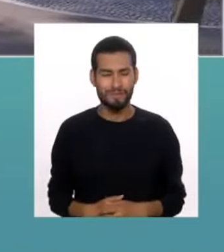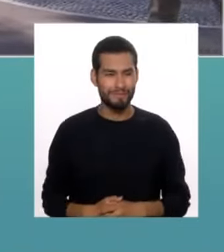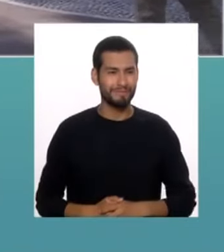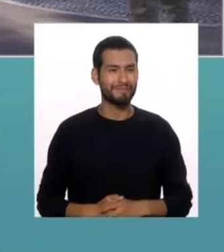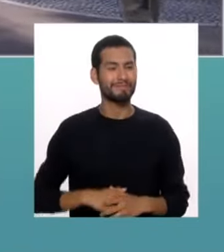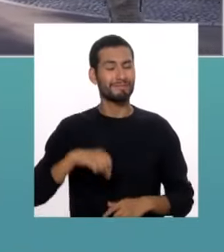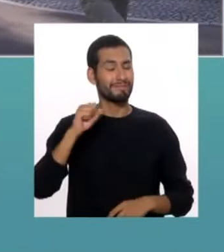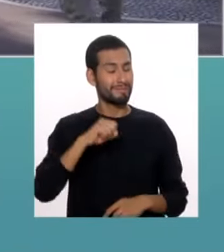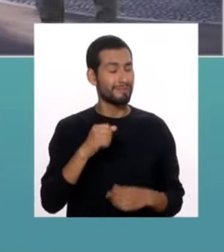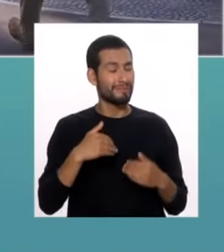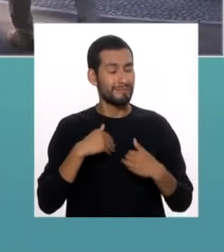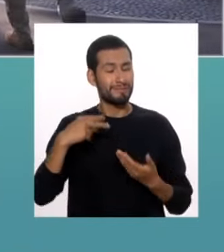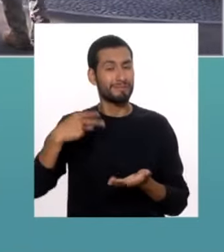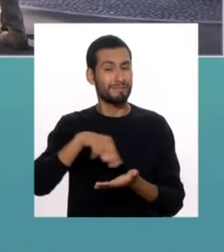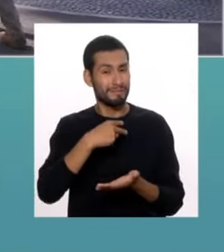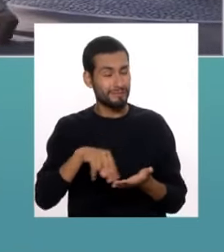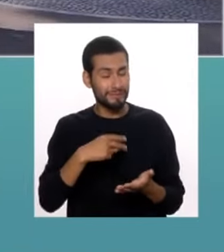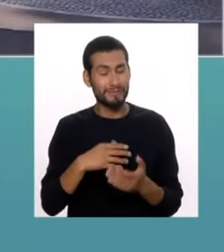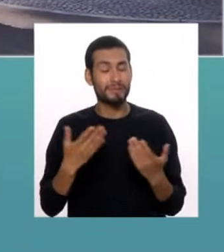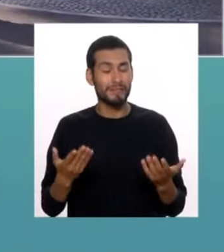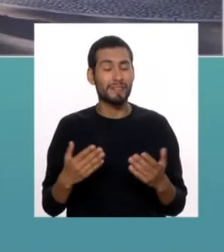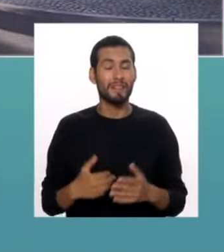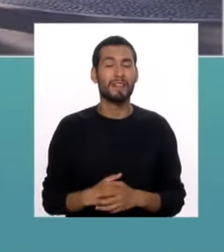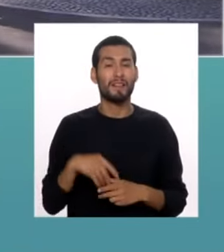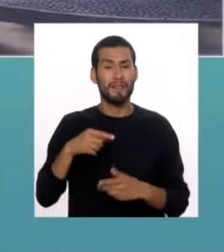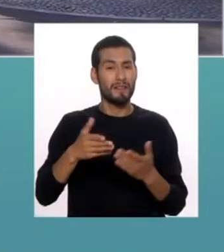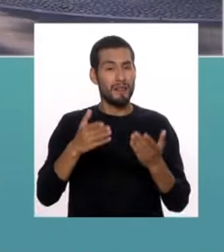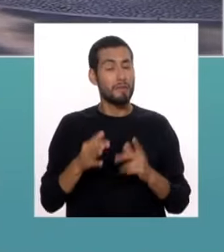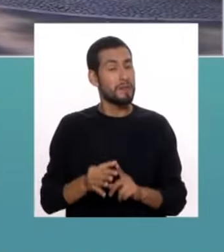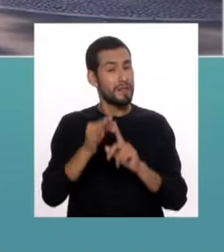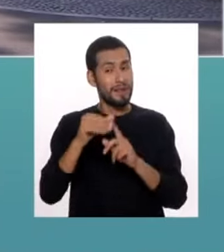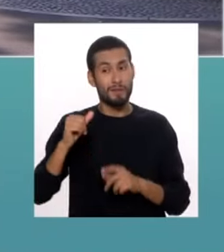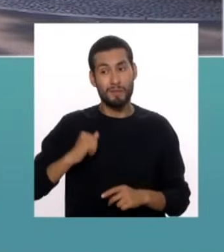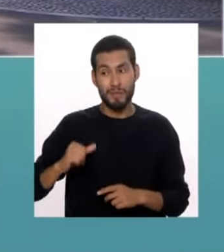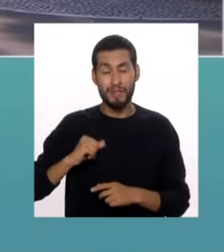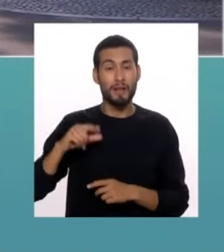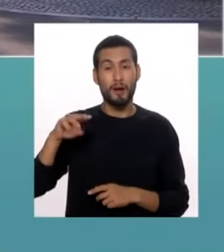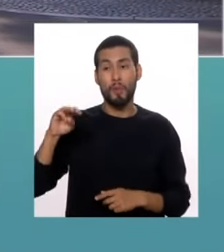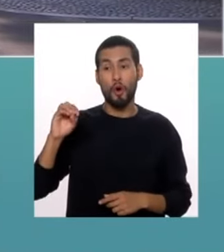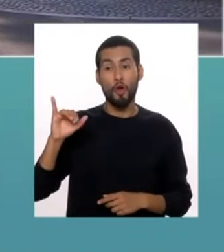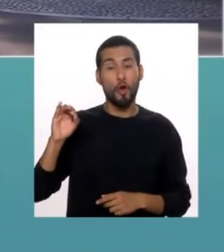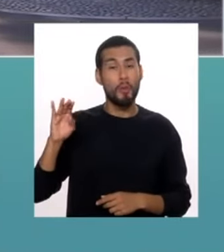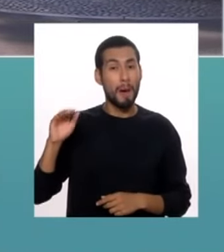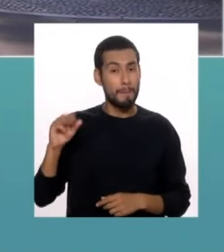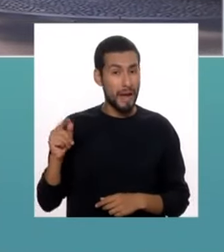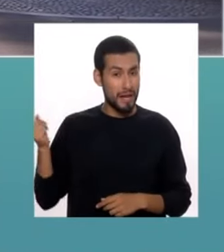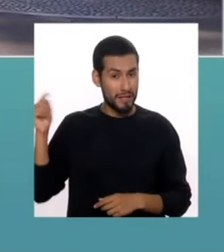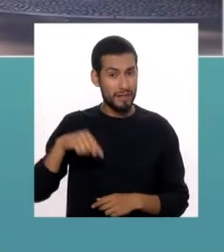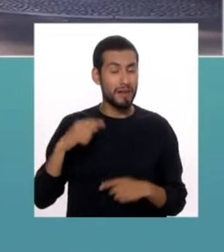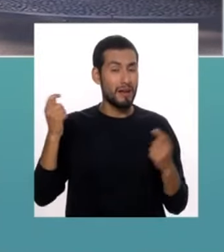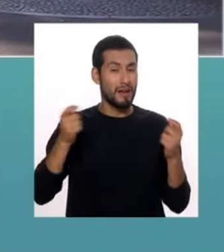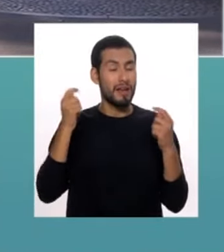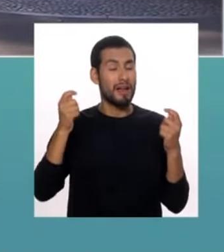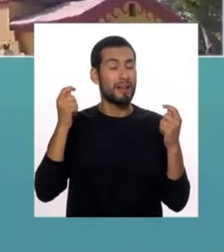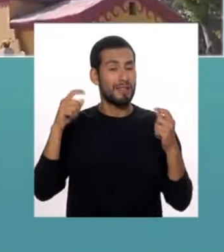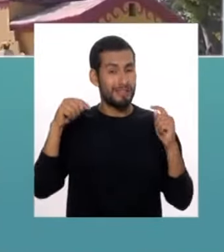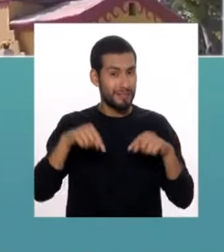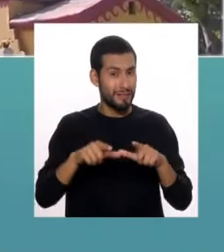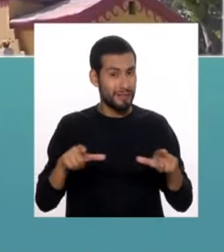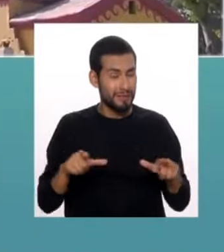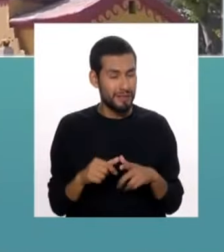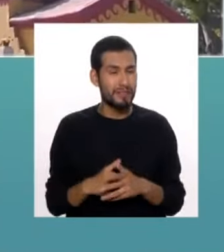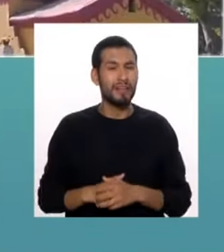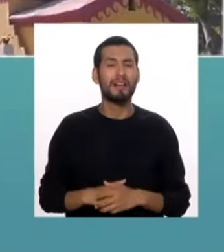tenemos danzas, tenemos un invitado muy especial, la Municipalidad de Moyo Bamba, quien va a celebrar también acá su aniversario,